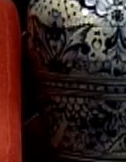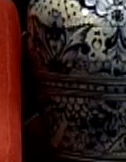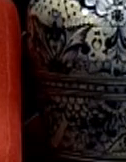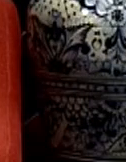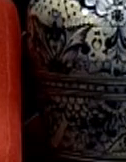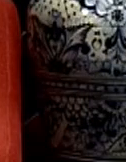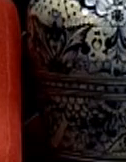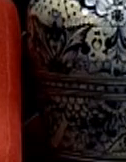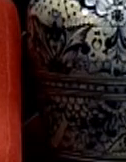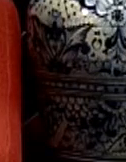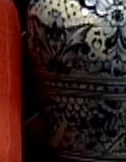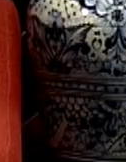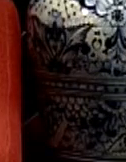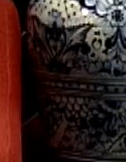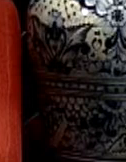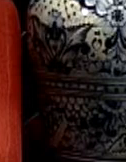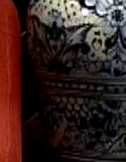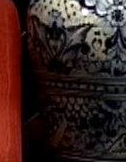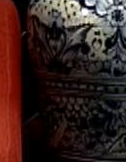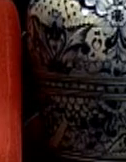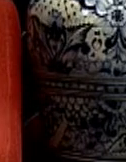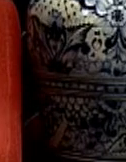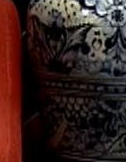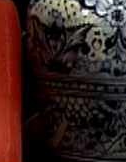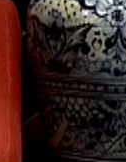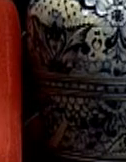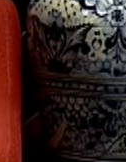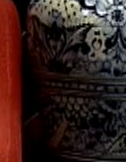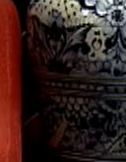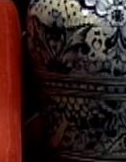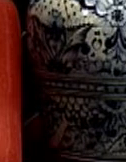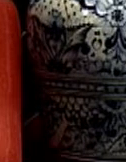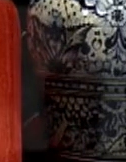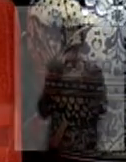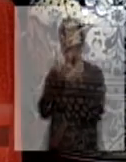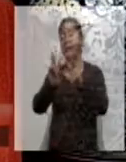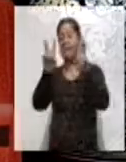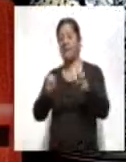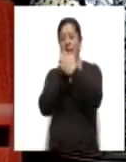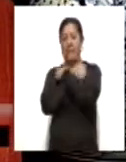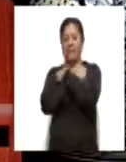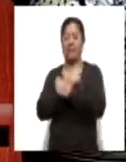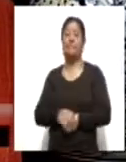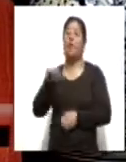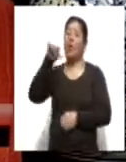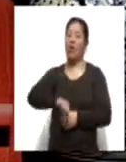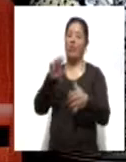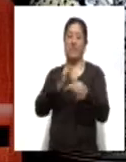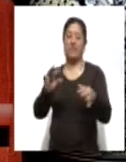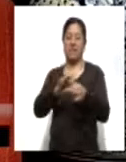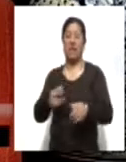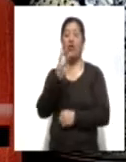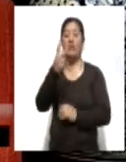en materia económica y en materia de empleo, así como en materia de educación. Hoy venimos a platicar de dos